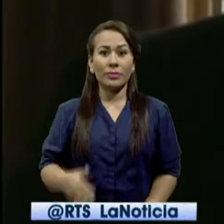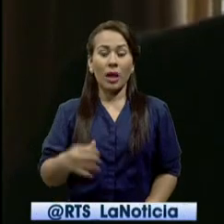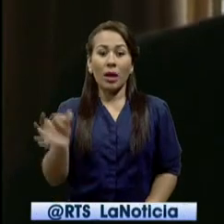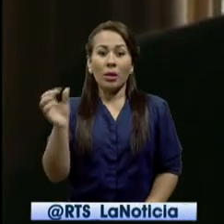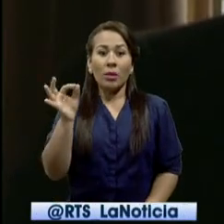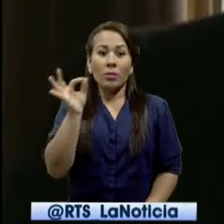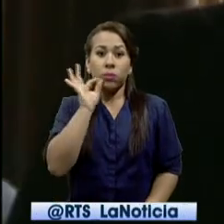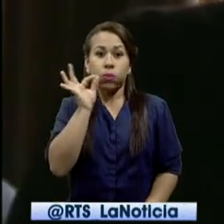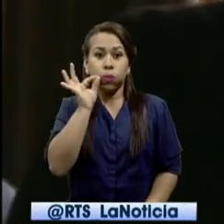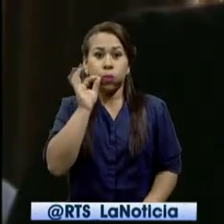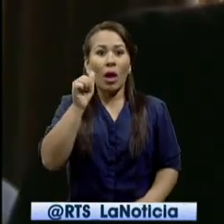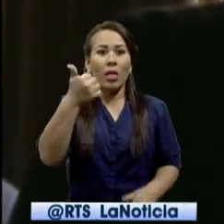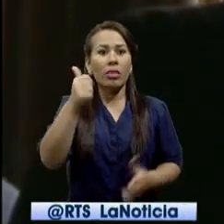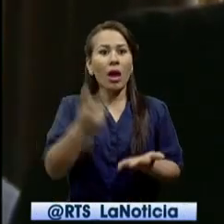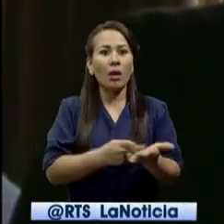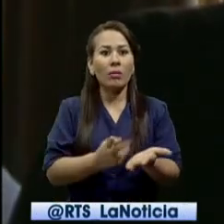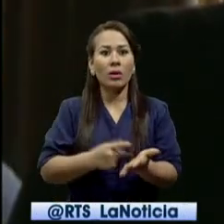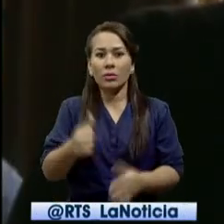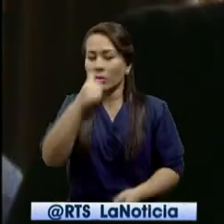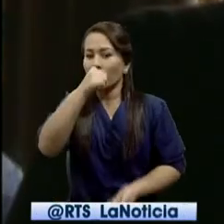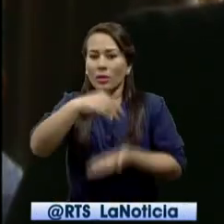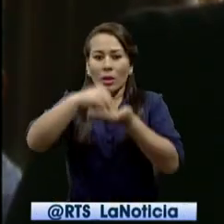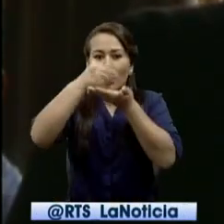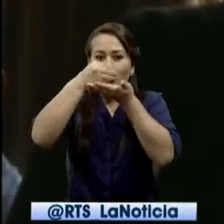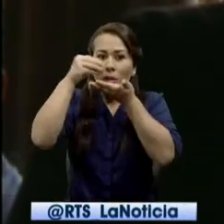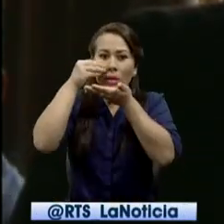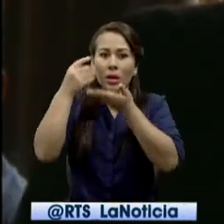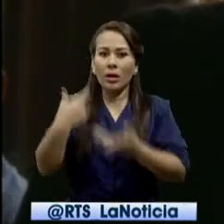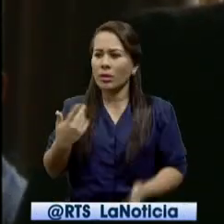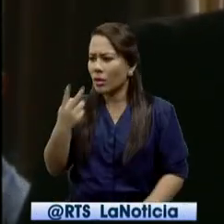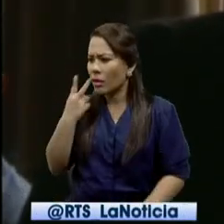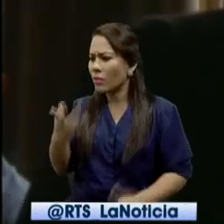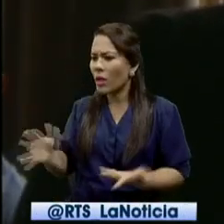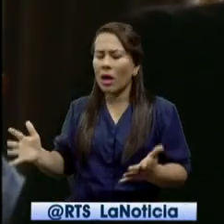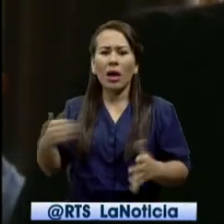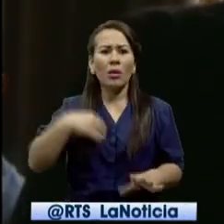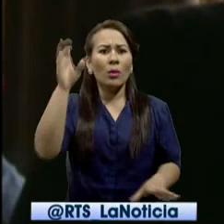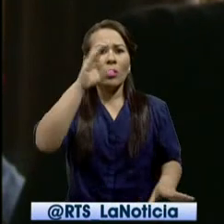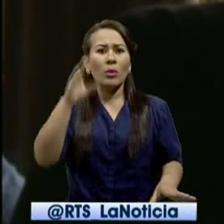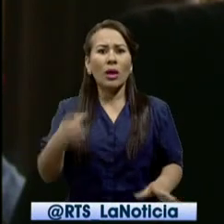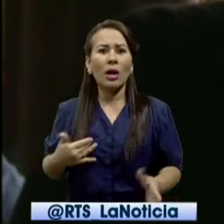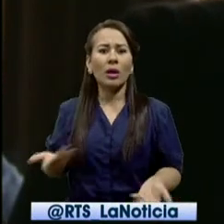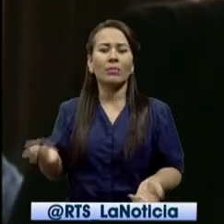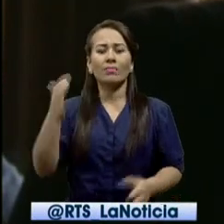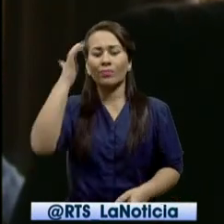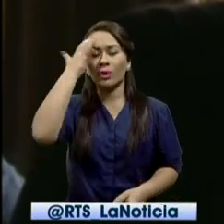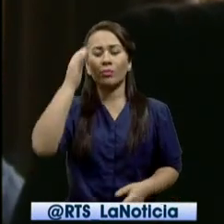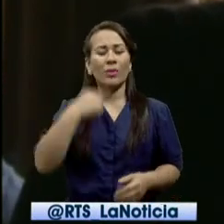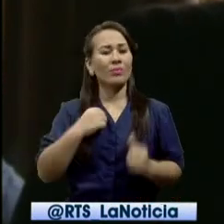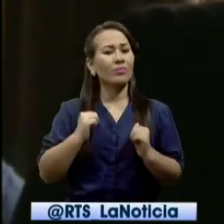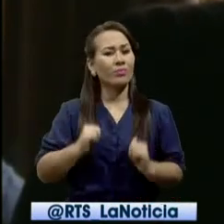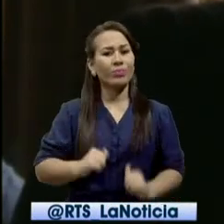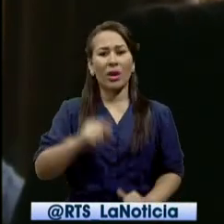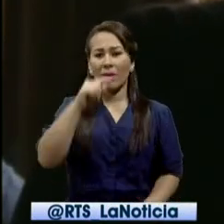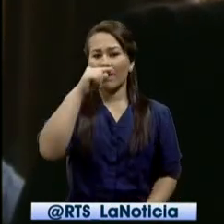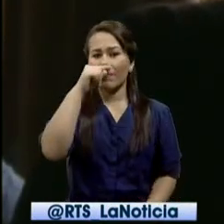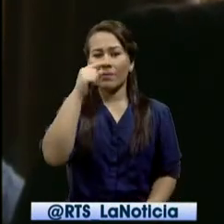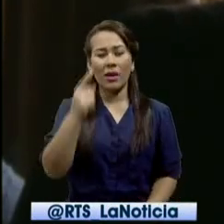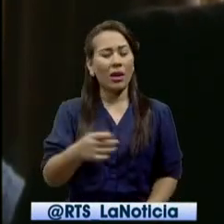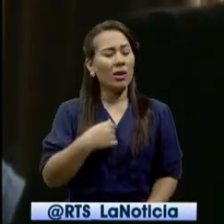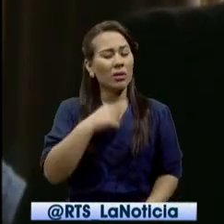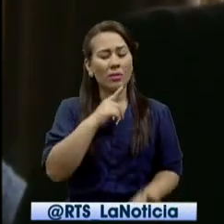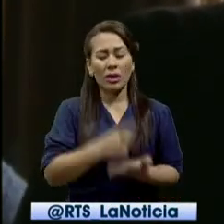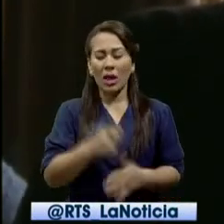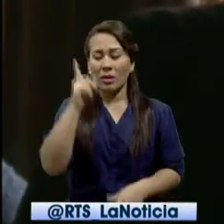que se me ha ido. Tengo mucha fe que hoy día la voy a encontrar porque es feo no dormir cuando